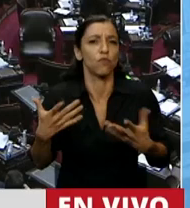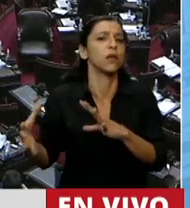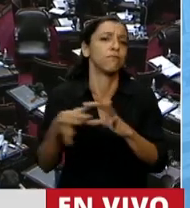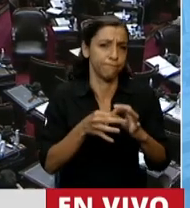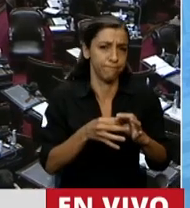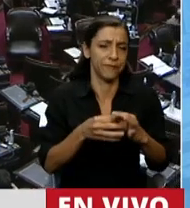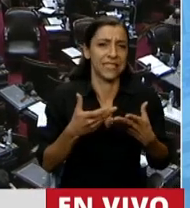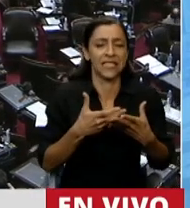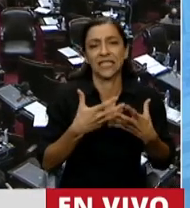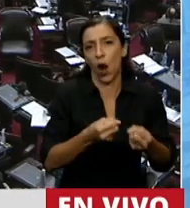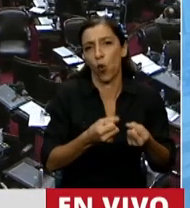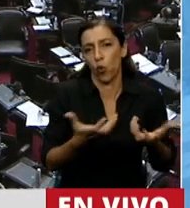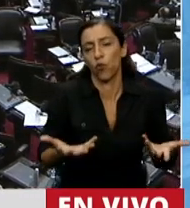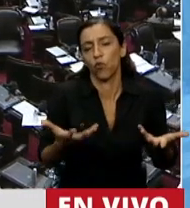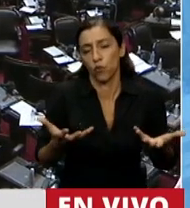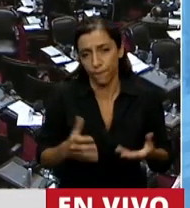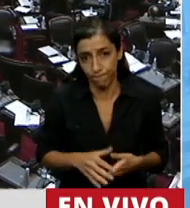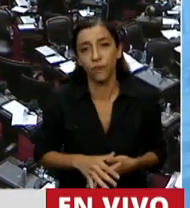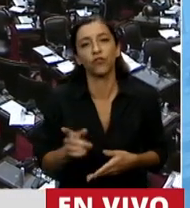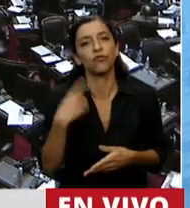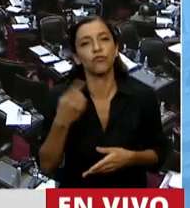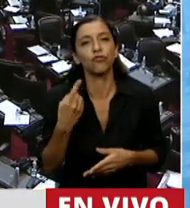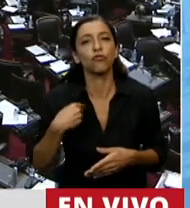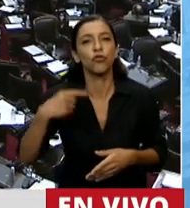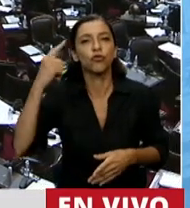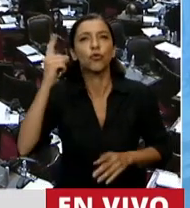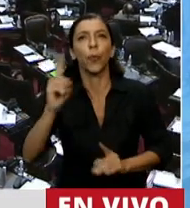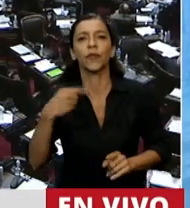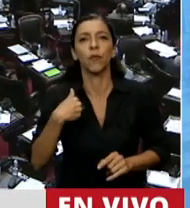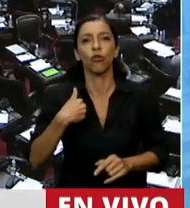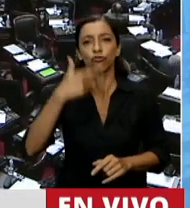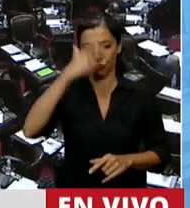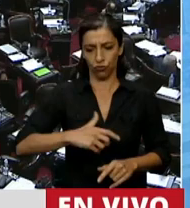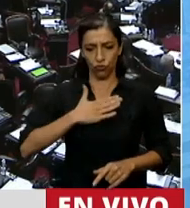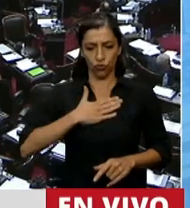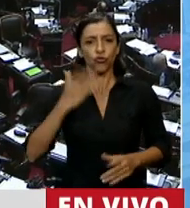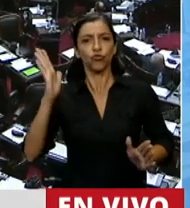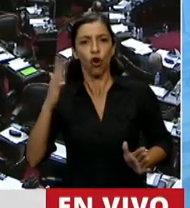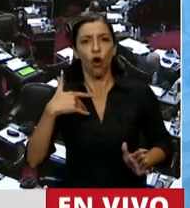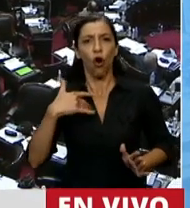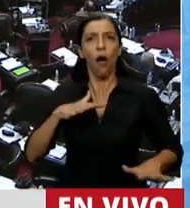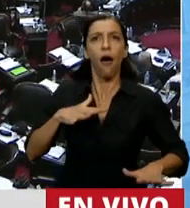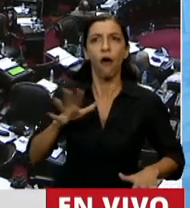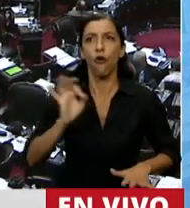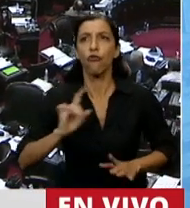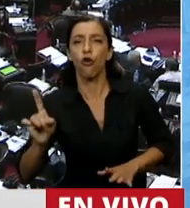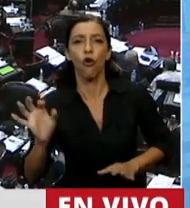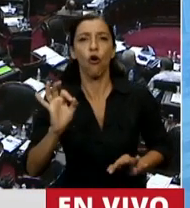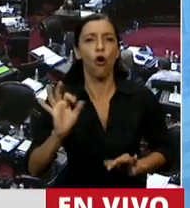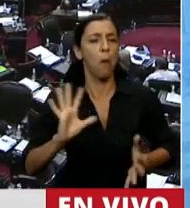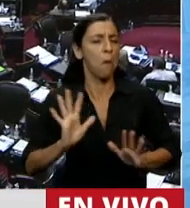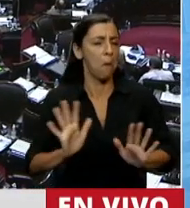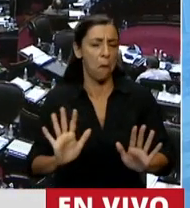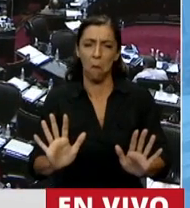de salir del ámbito de lo que uno haría o dejaría de hacer. No promuevo ni voy a promover